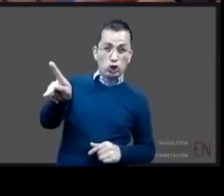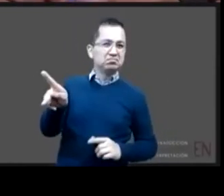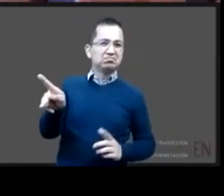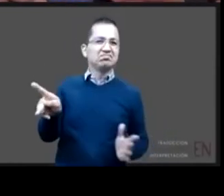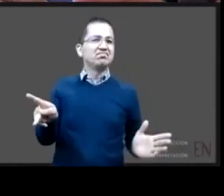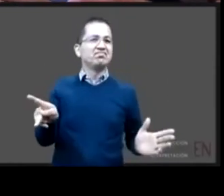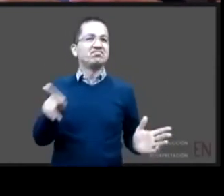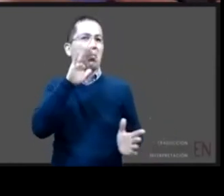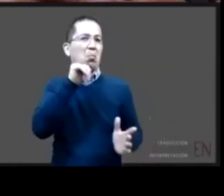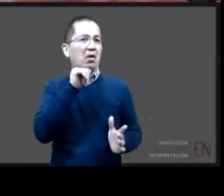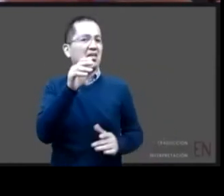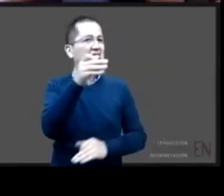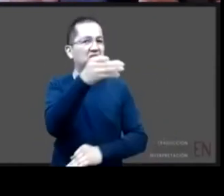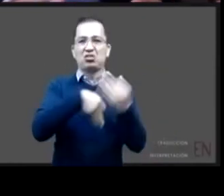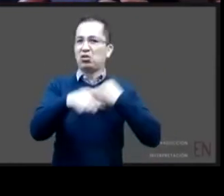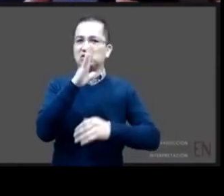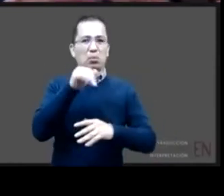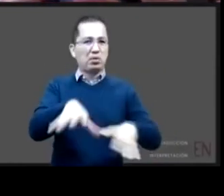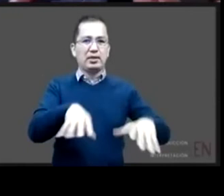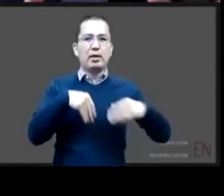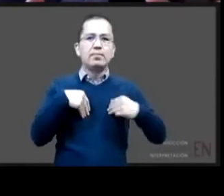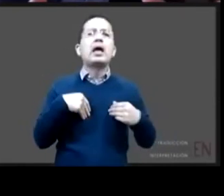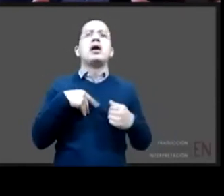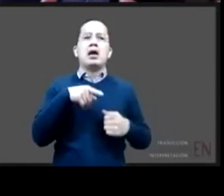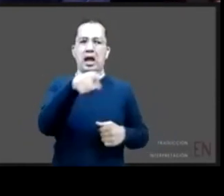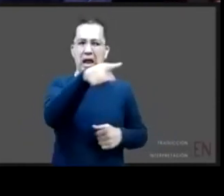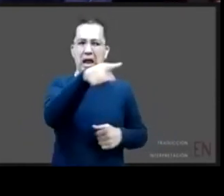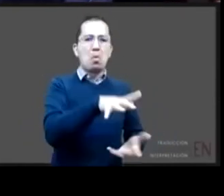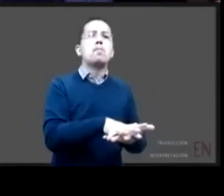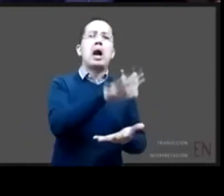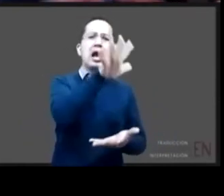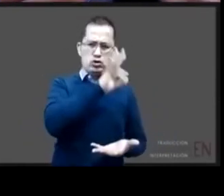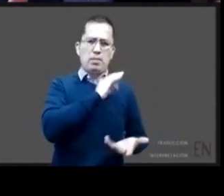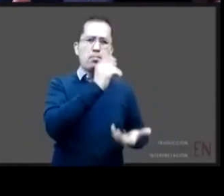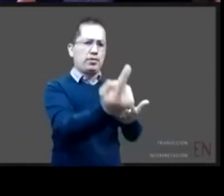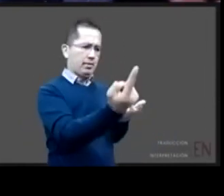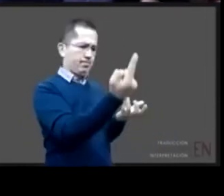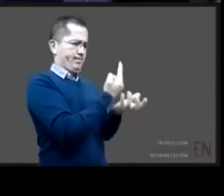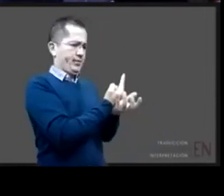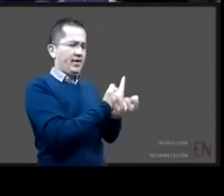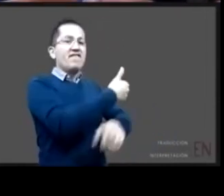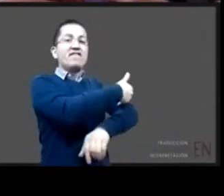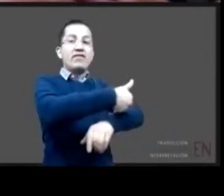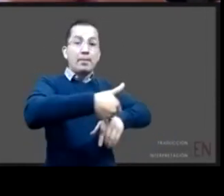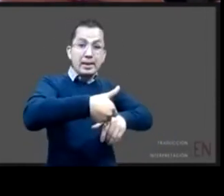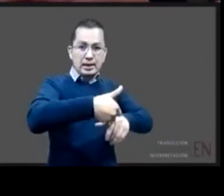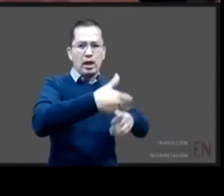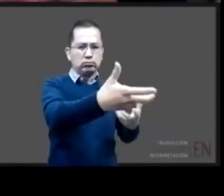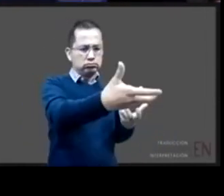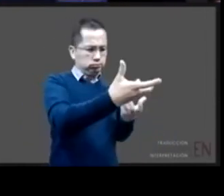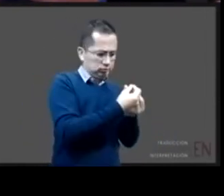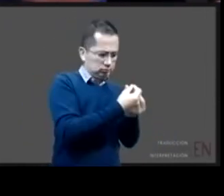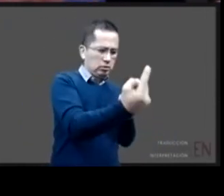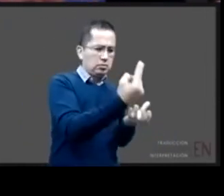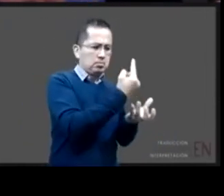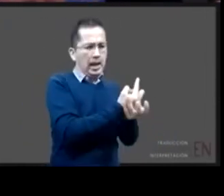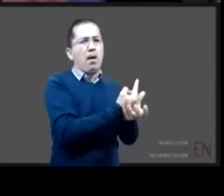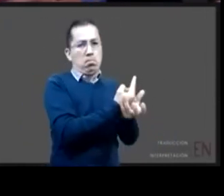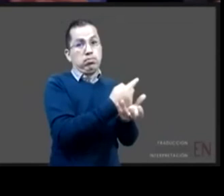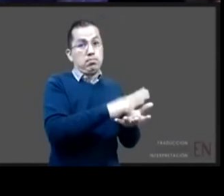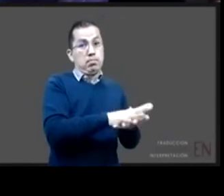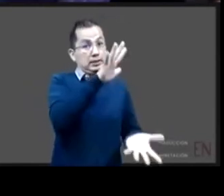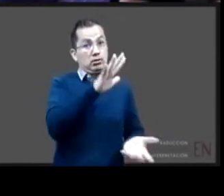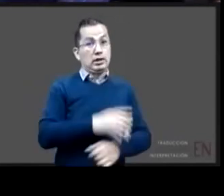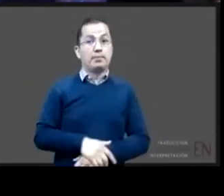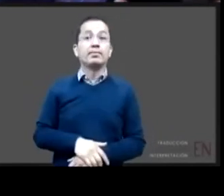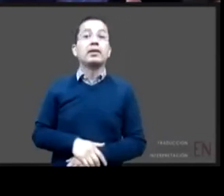mayoría está en posibilidades de ser recibidos en una familia de acogida es decir tenemos listas grandes